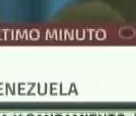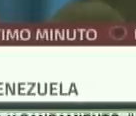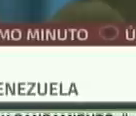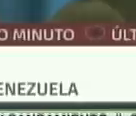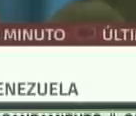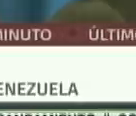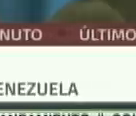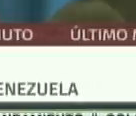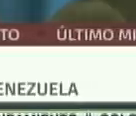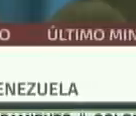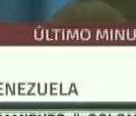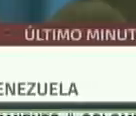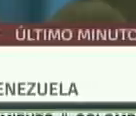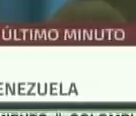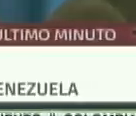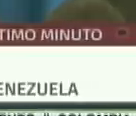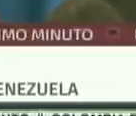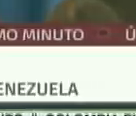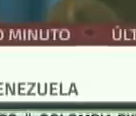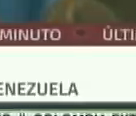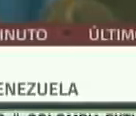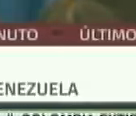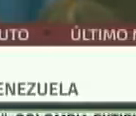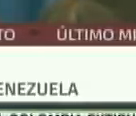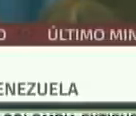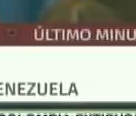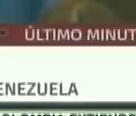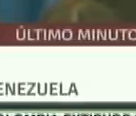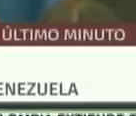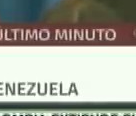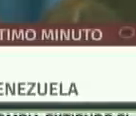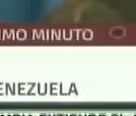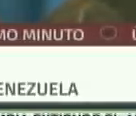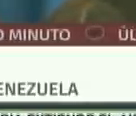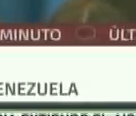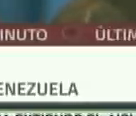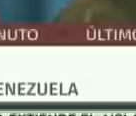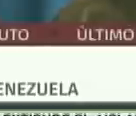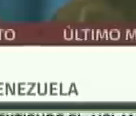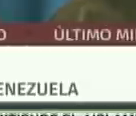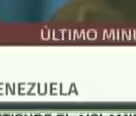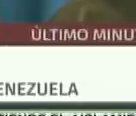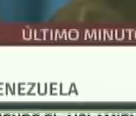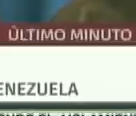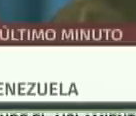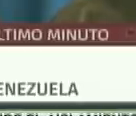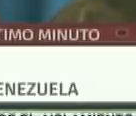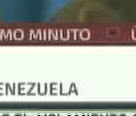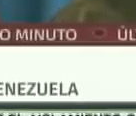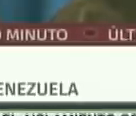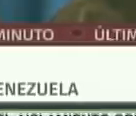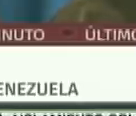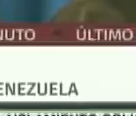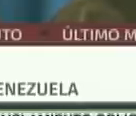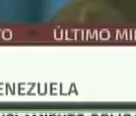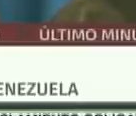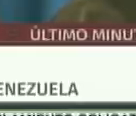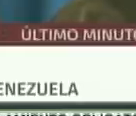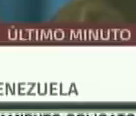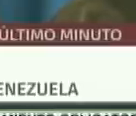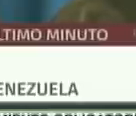el fascismo, al nazismo. 75 años de la victoria en la Gran Guerra Patria